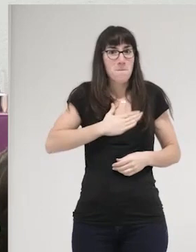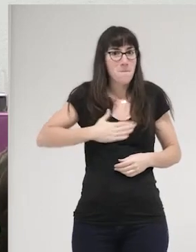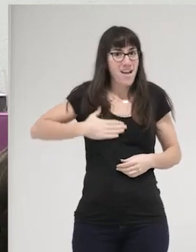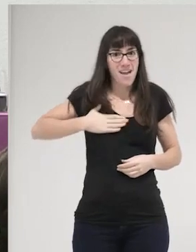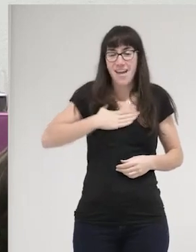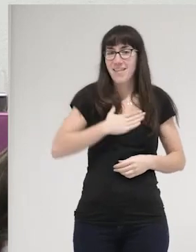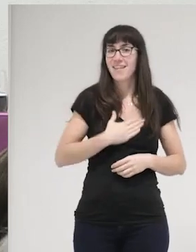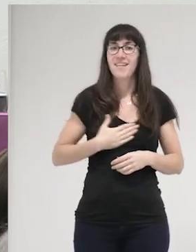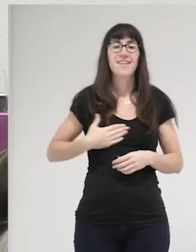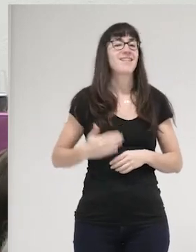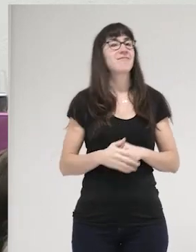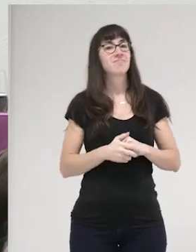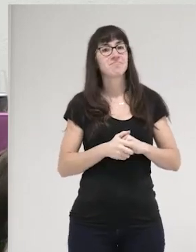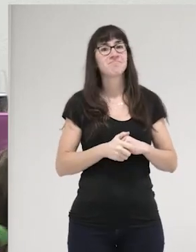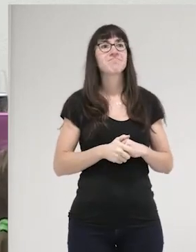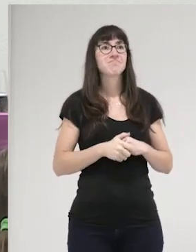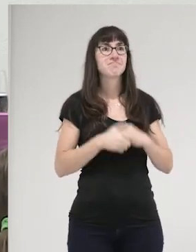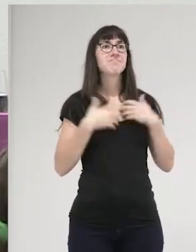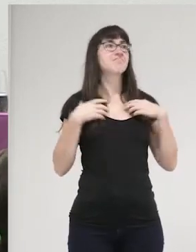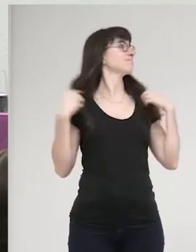una...